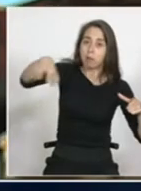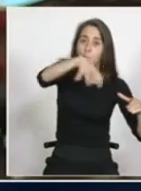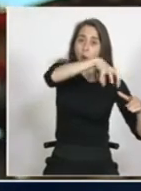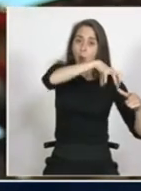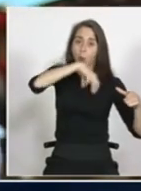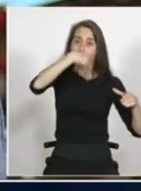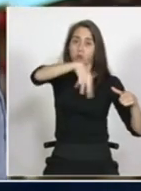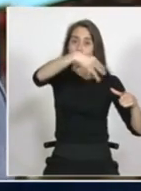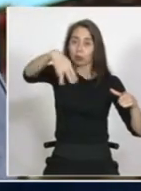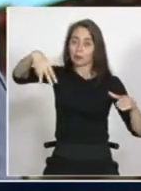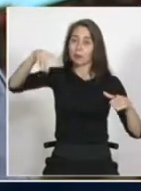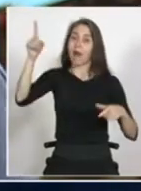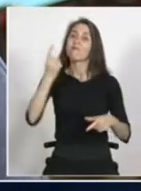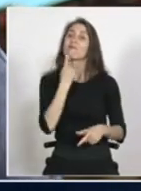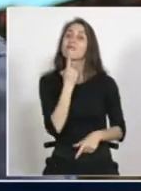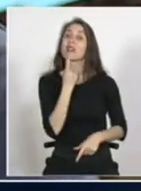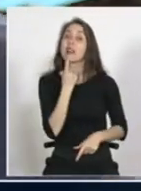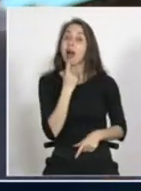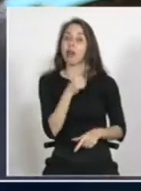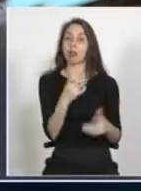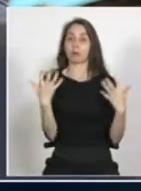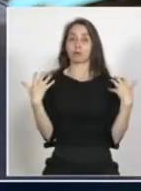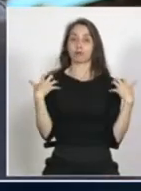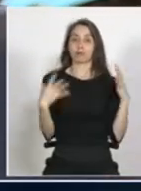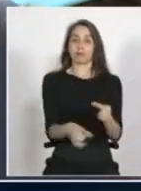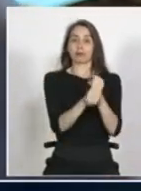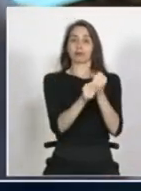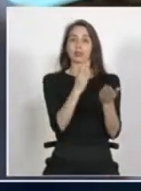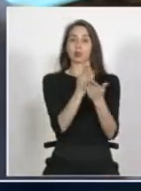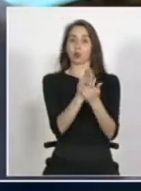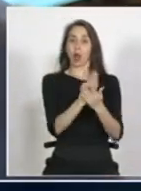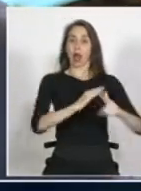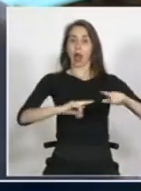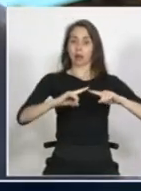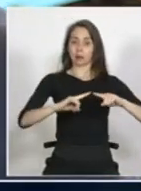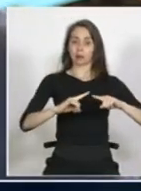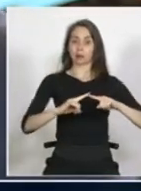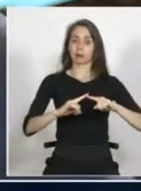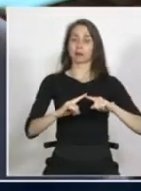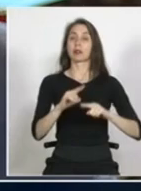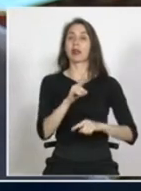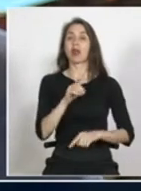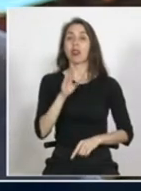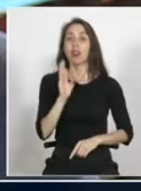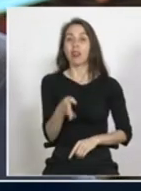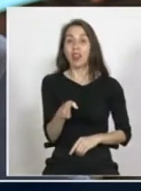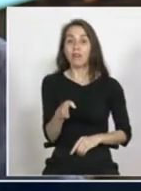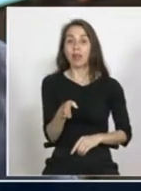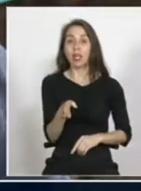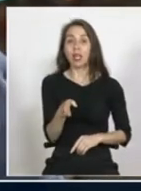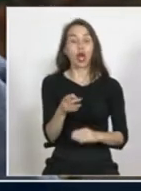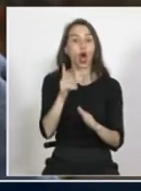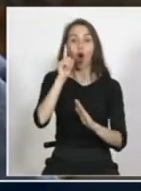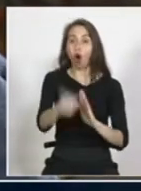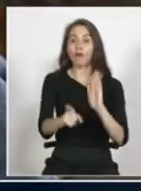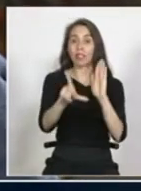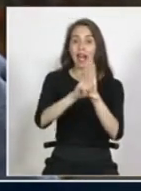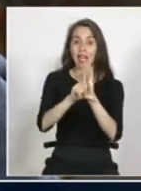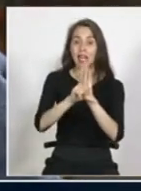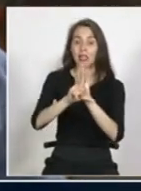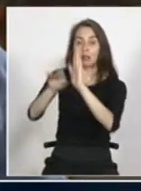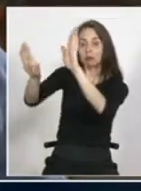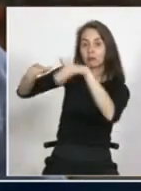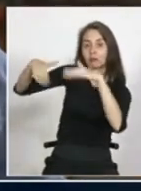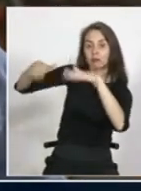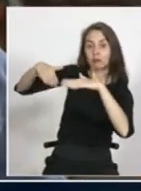donde se administraban como los colegios, tenía la obligación de que si es que, de abrir al menos vacantes